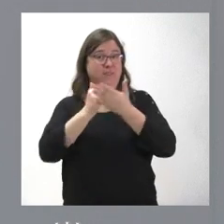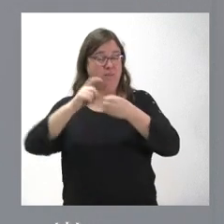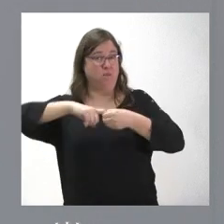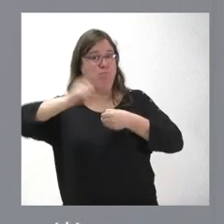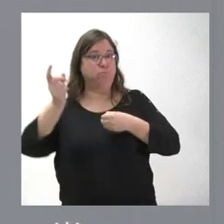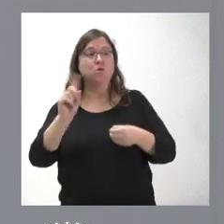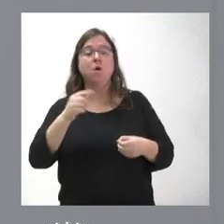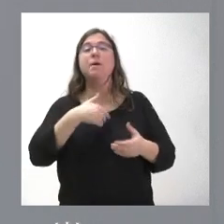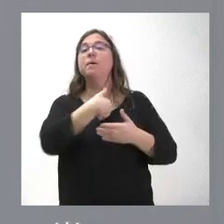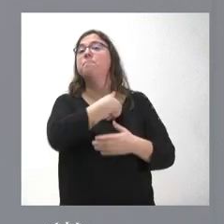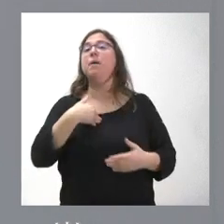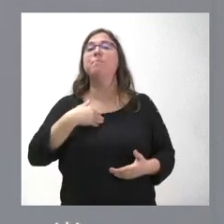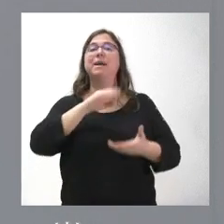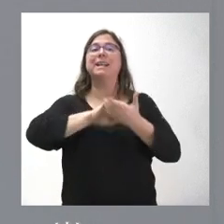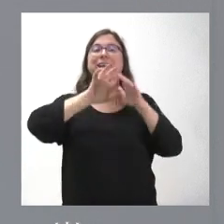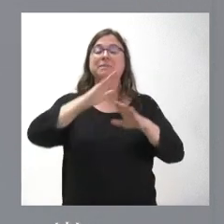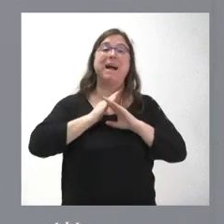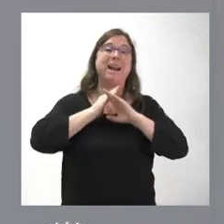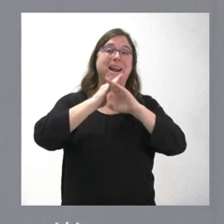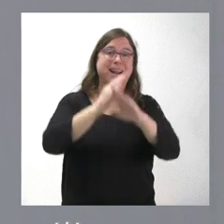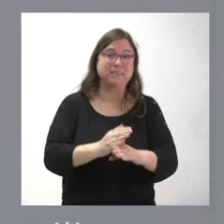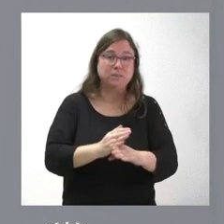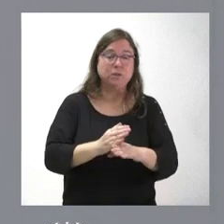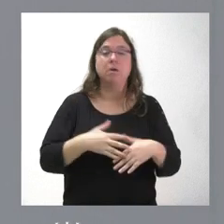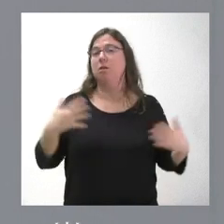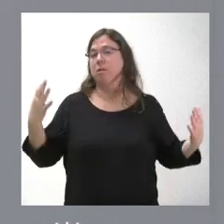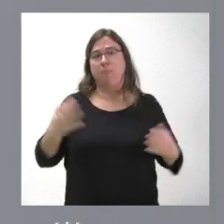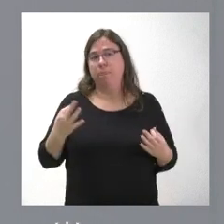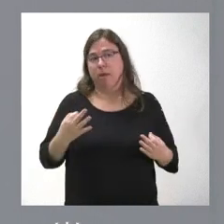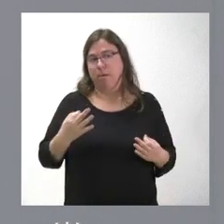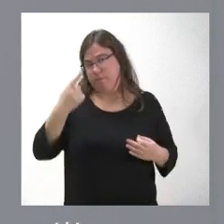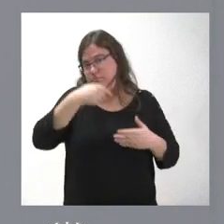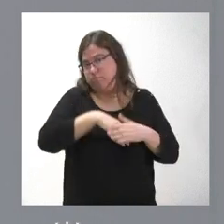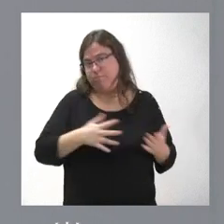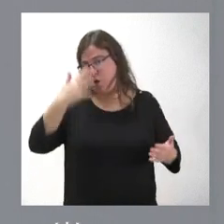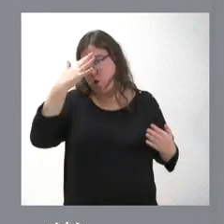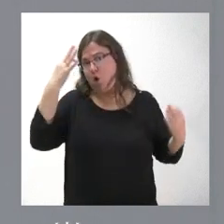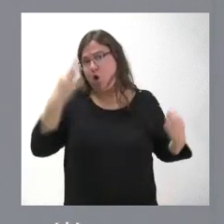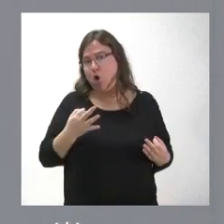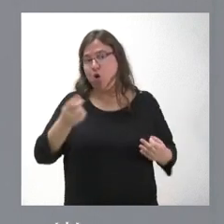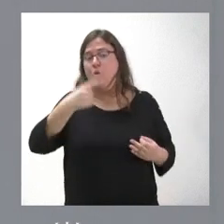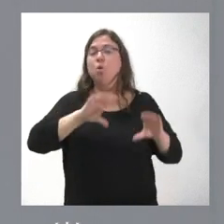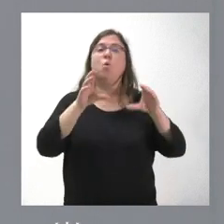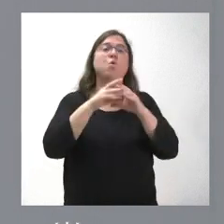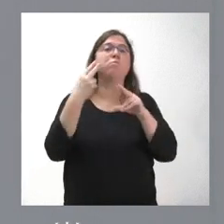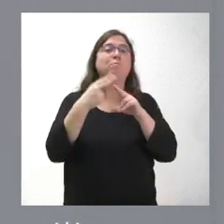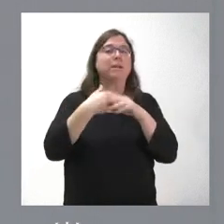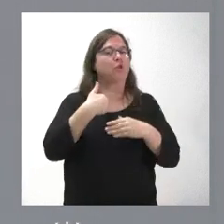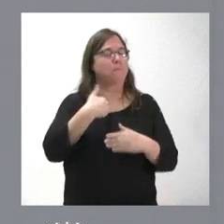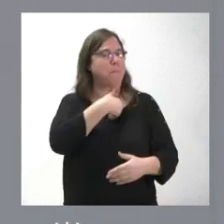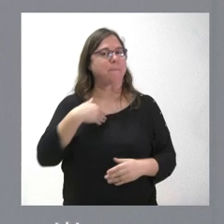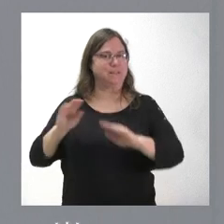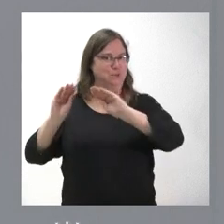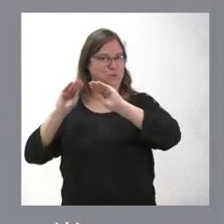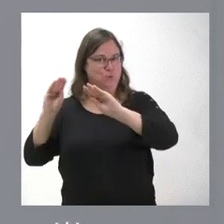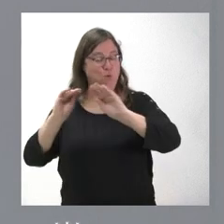de Castilla y León y del resto de comunidades autónomas tiene que ser tenido en cuenta. Lógicamente, los partidos políticos tienen su papel y el